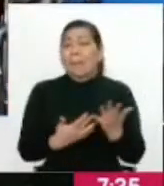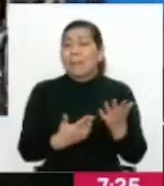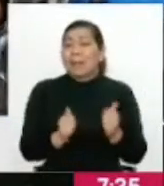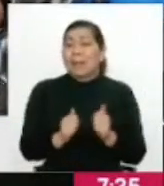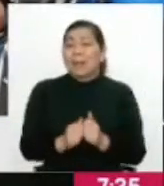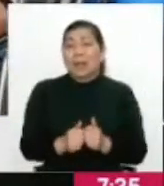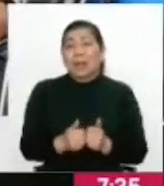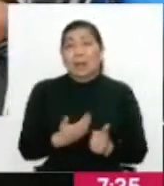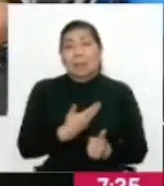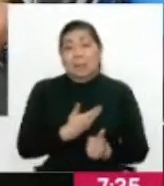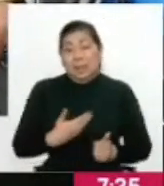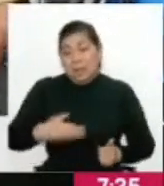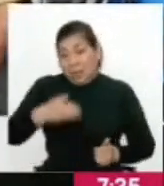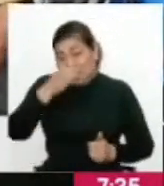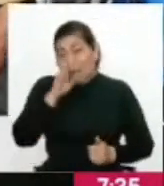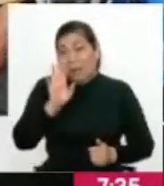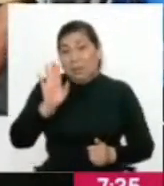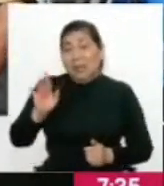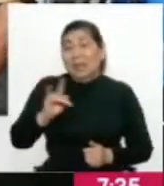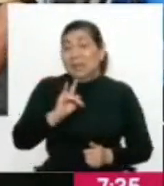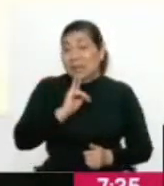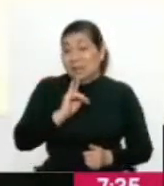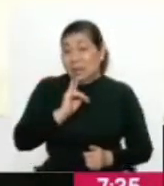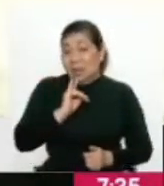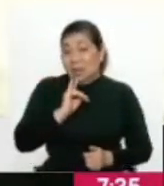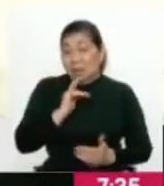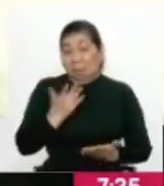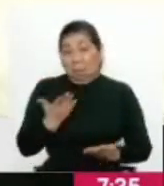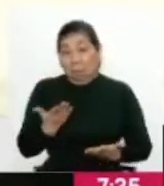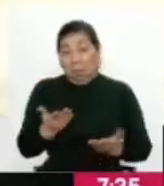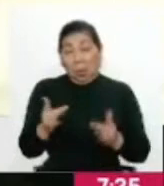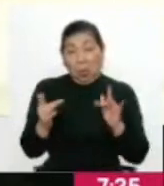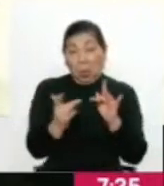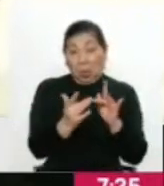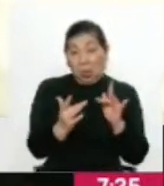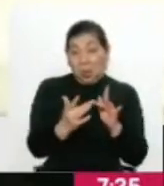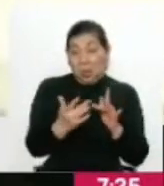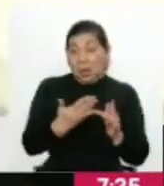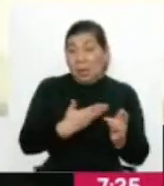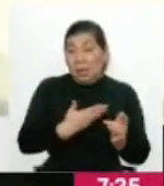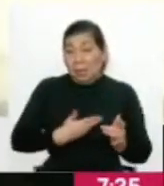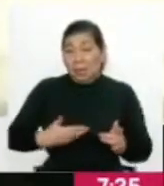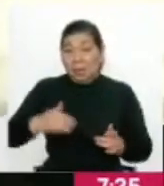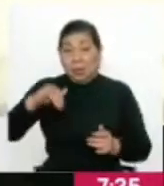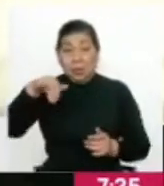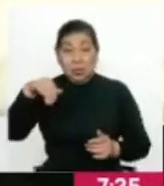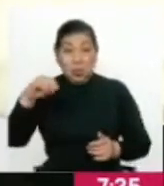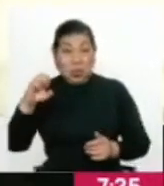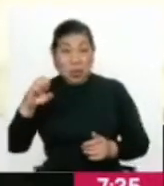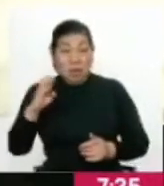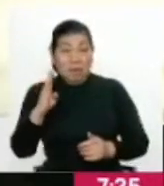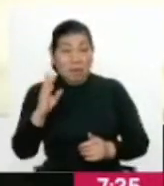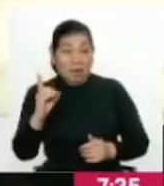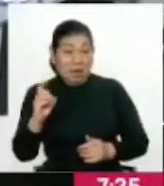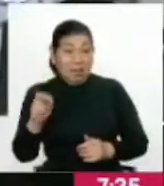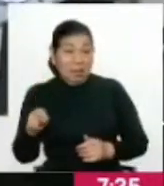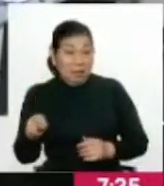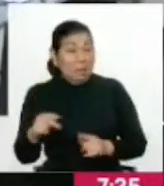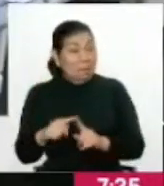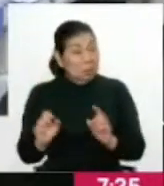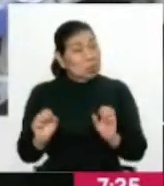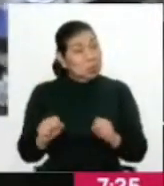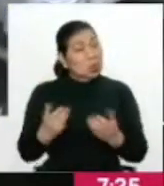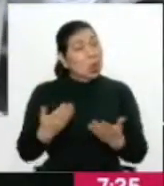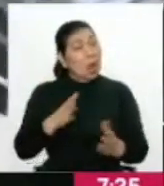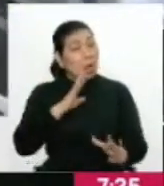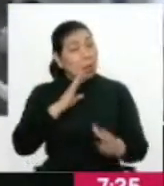que Pedro Castillo hoy, que va a estar en Estados Unidos, y por ahí tenga algún contacto con el presidente Biden, entienda lo que está